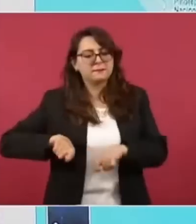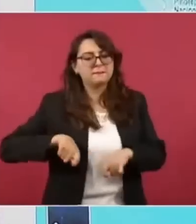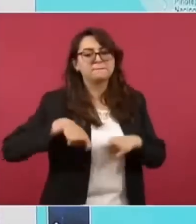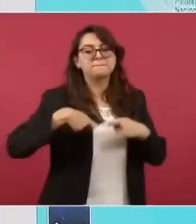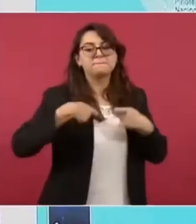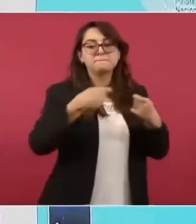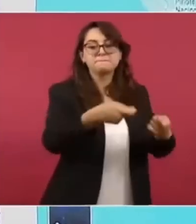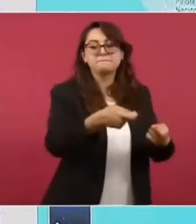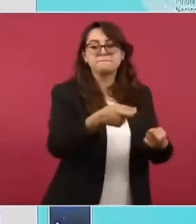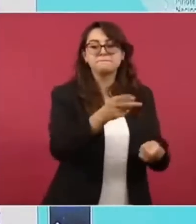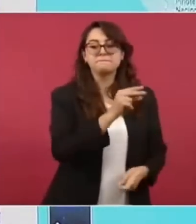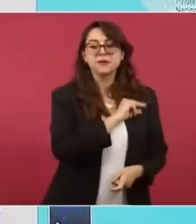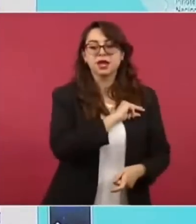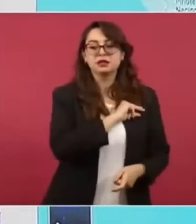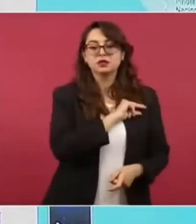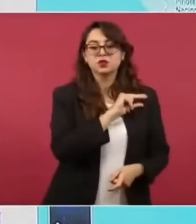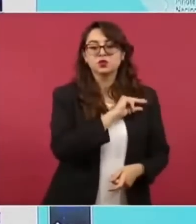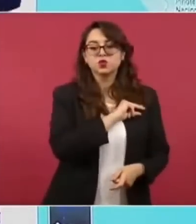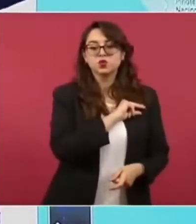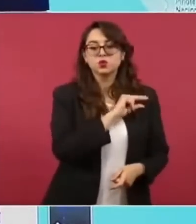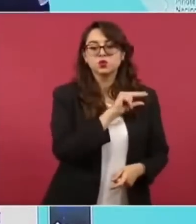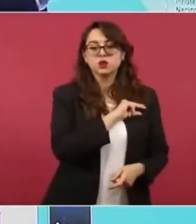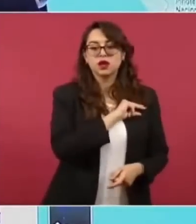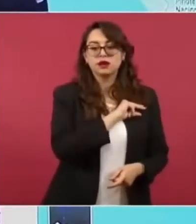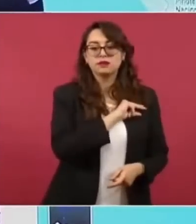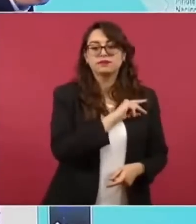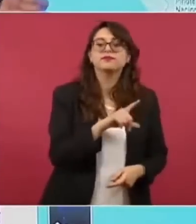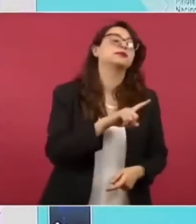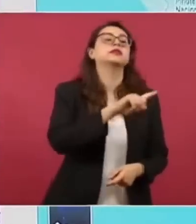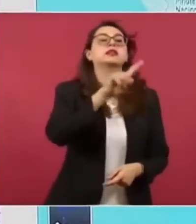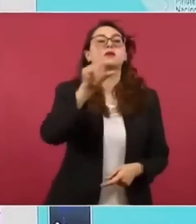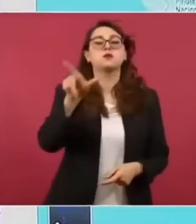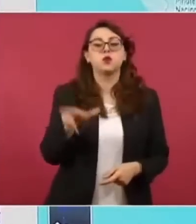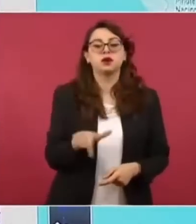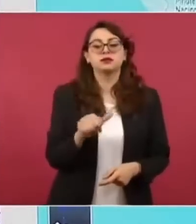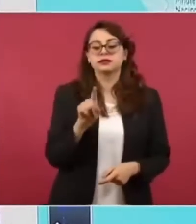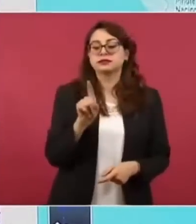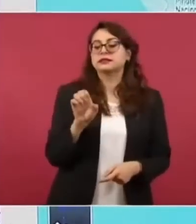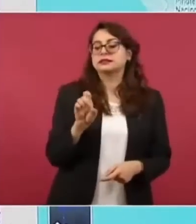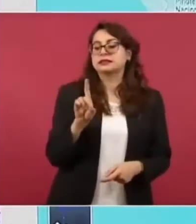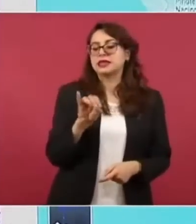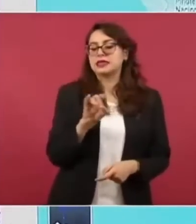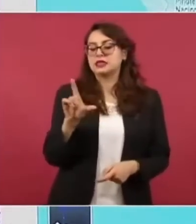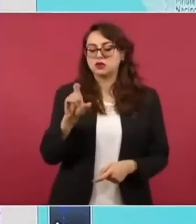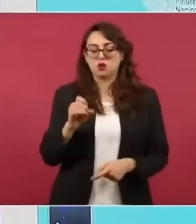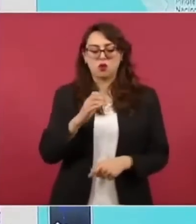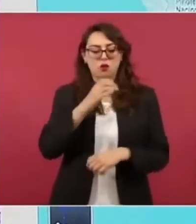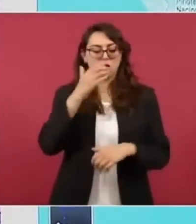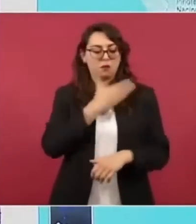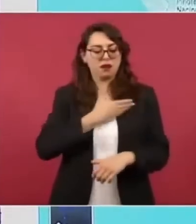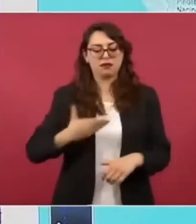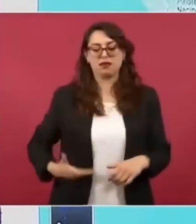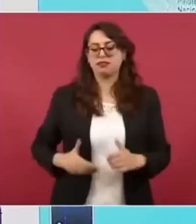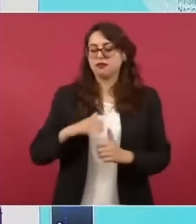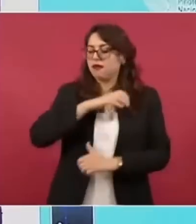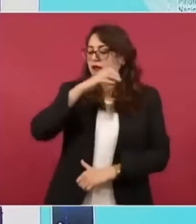Una empresa de esas se llevó a trabajar a Cedillo. De asesor.